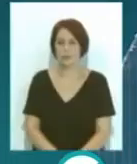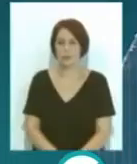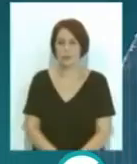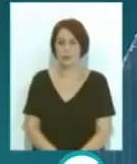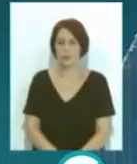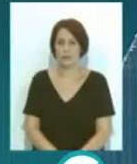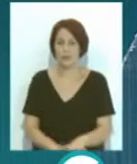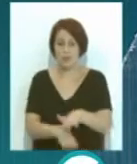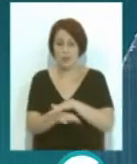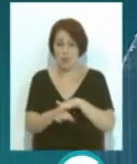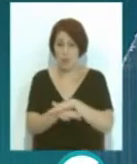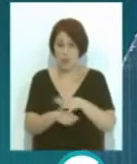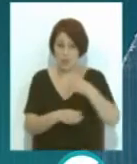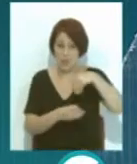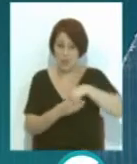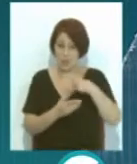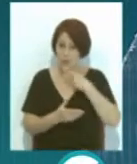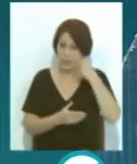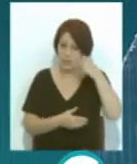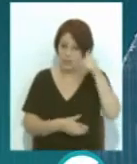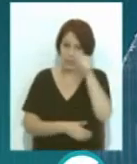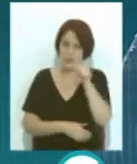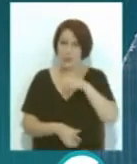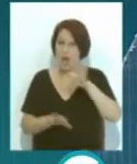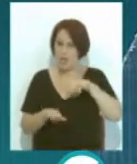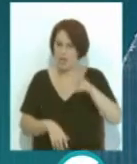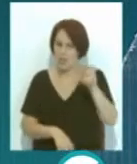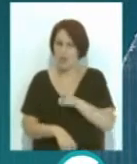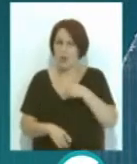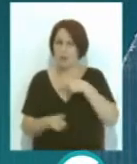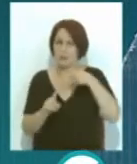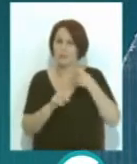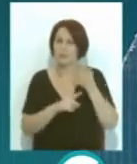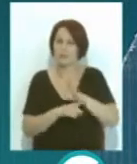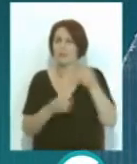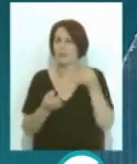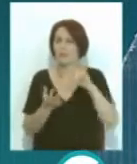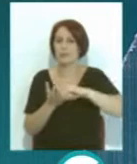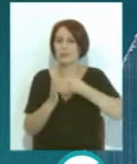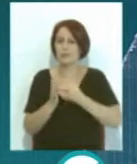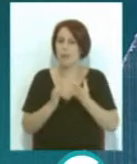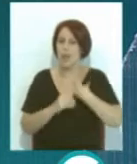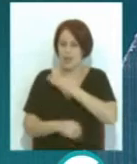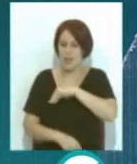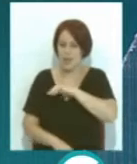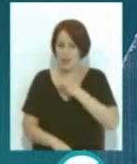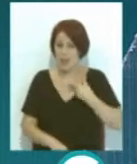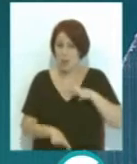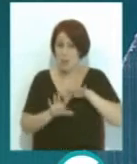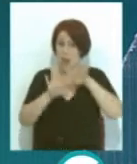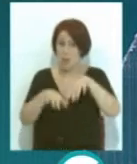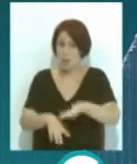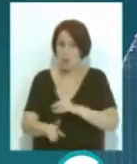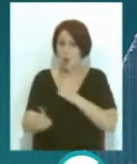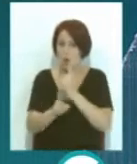El ministro del interior ha visitado esta semana Cádiz para presentar aquí el plan estatal contra maremotos que